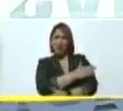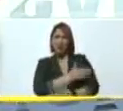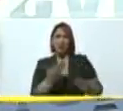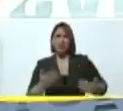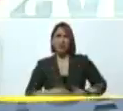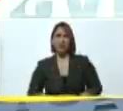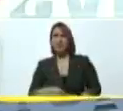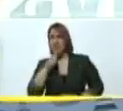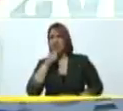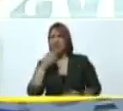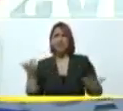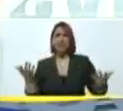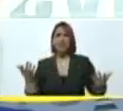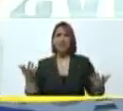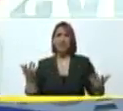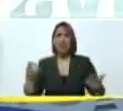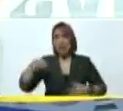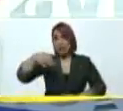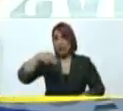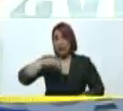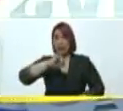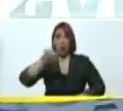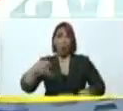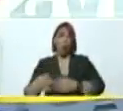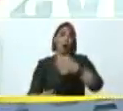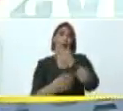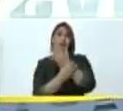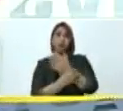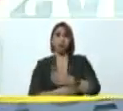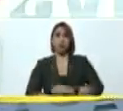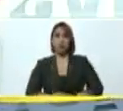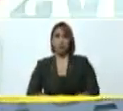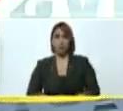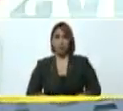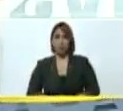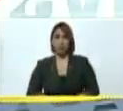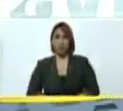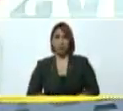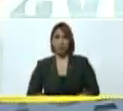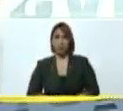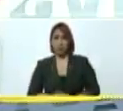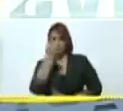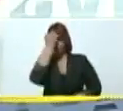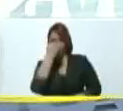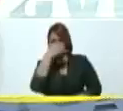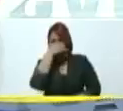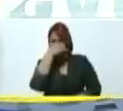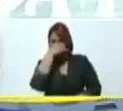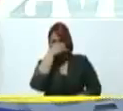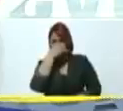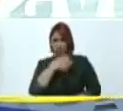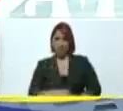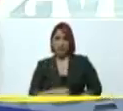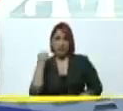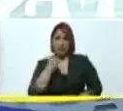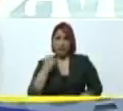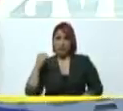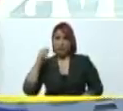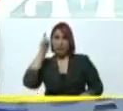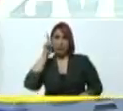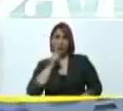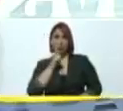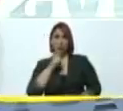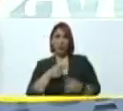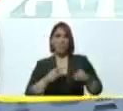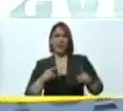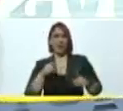¿quién es la rata de Juan Guaidó? el terrorista y asesino de Leopoldo López, ah, pero